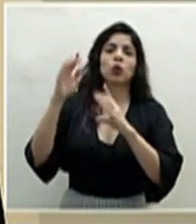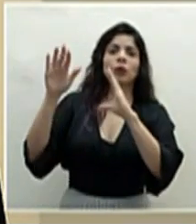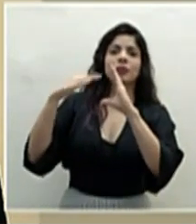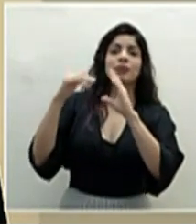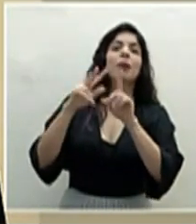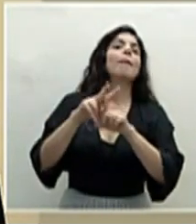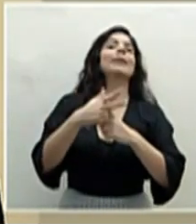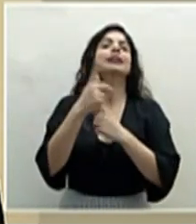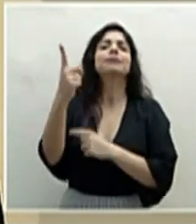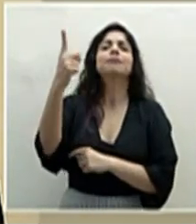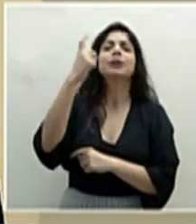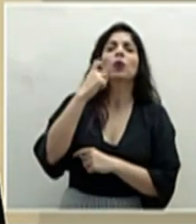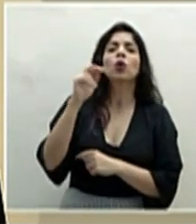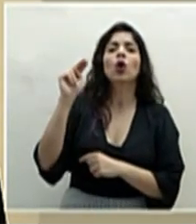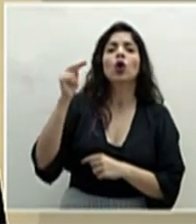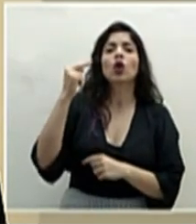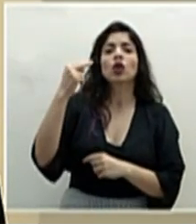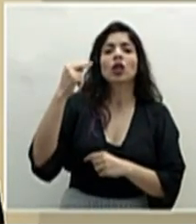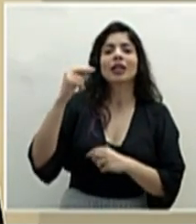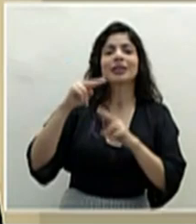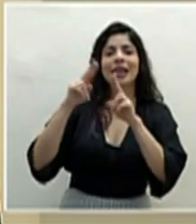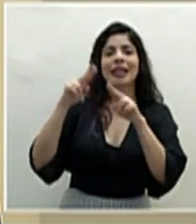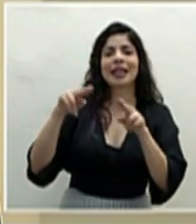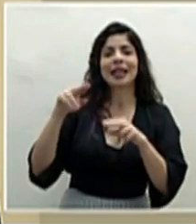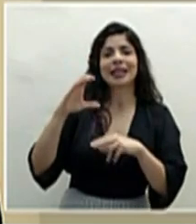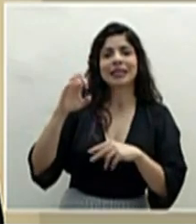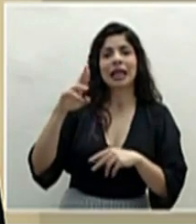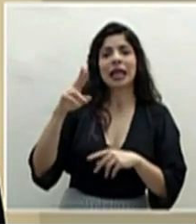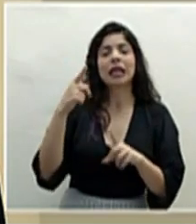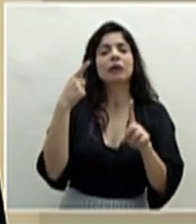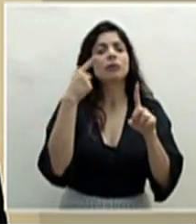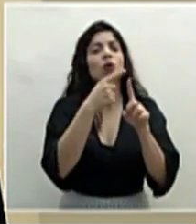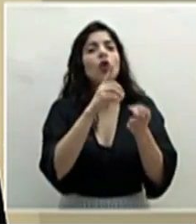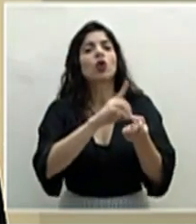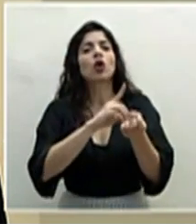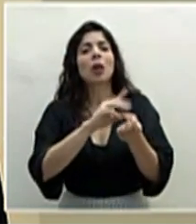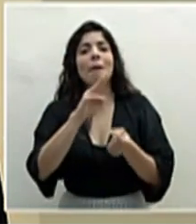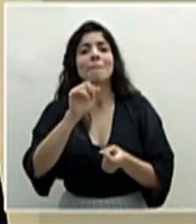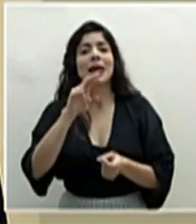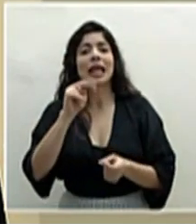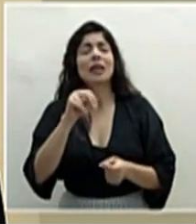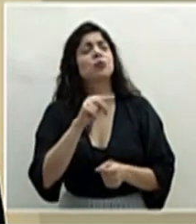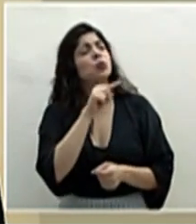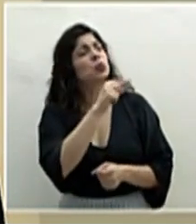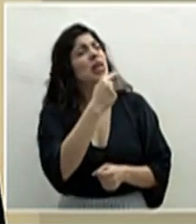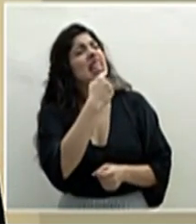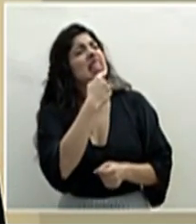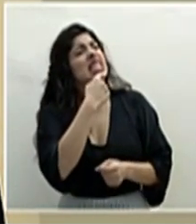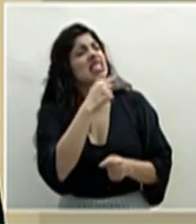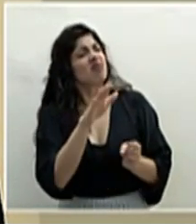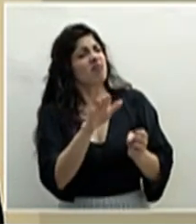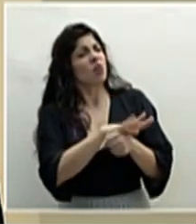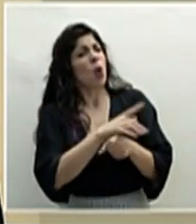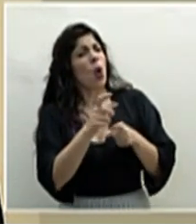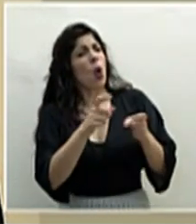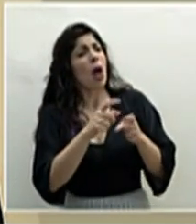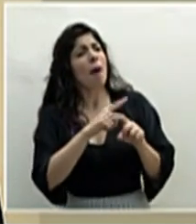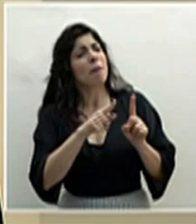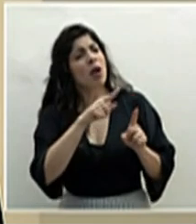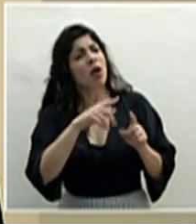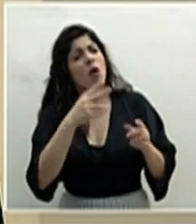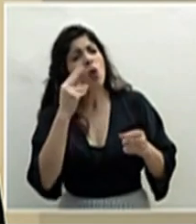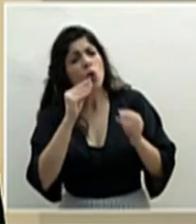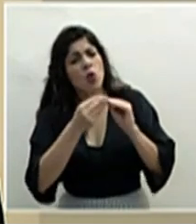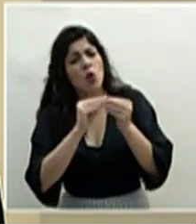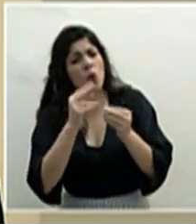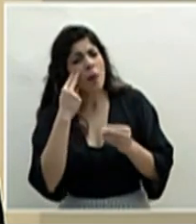Iniciamos con la consulta de noticias en línea CR para el doctor Marín. Ustedes hablan que tienen todo controlado, pero no se reflejan los